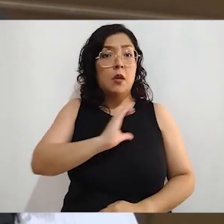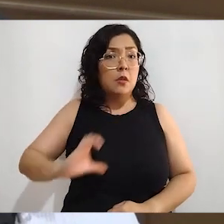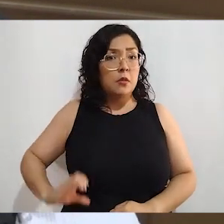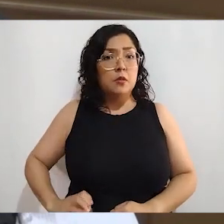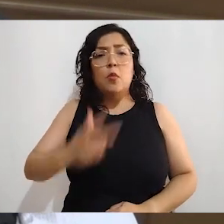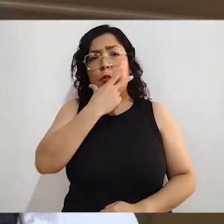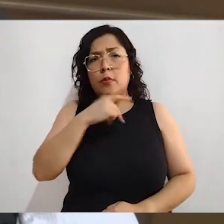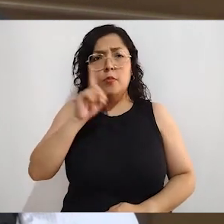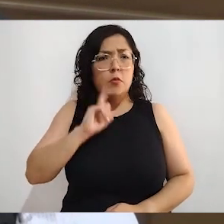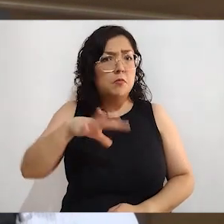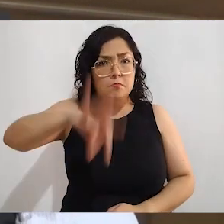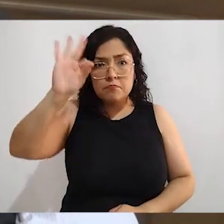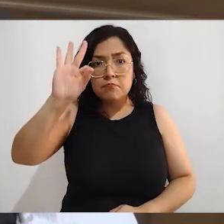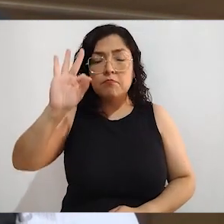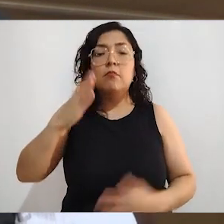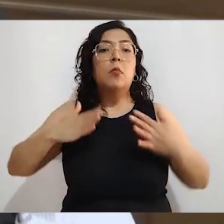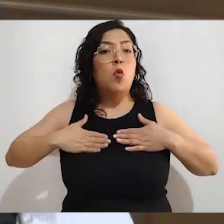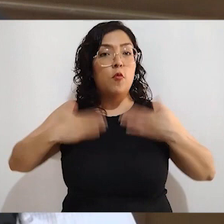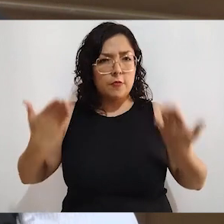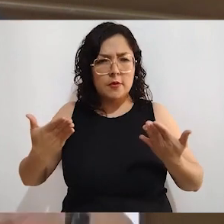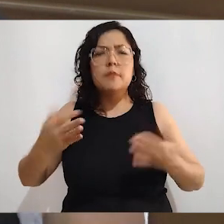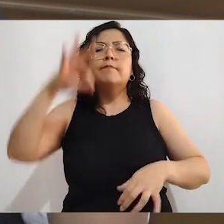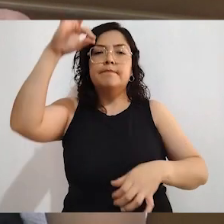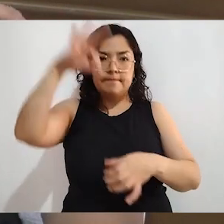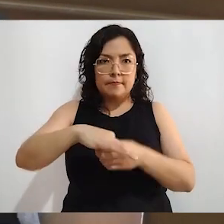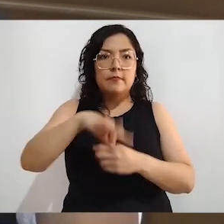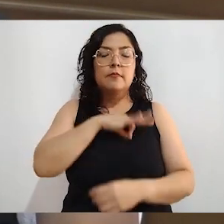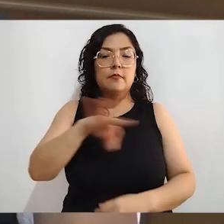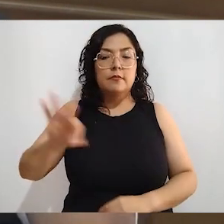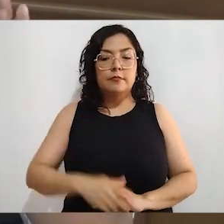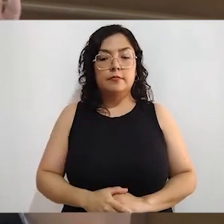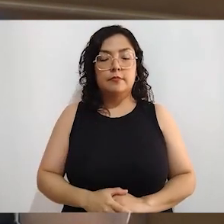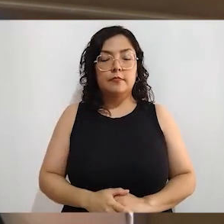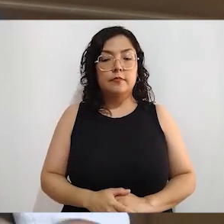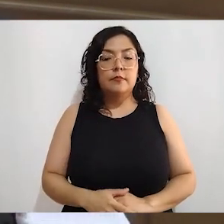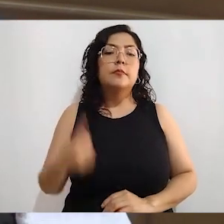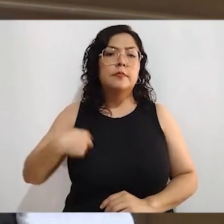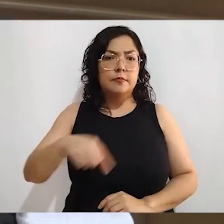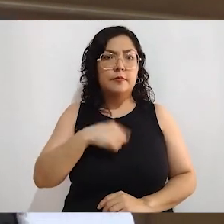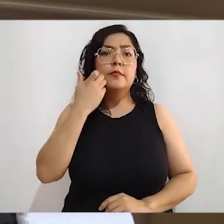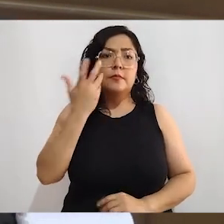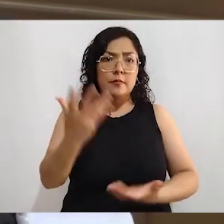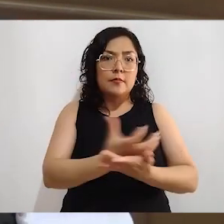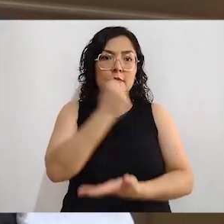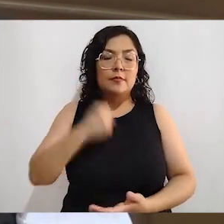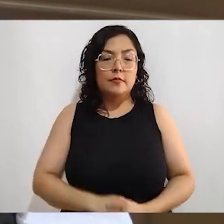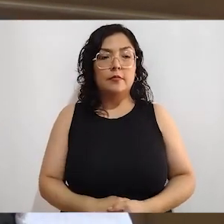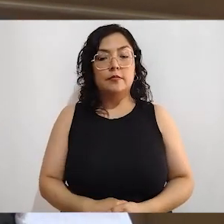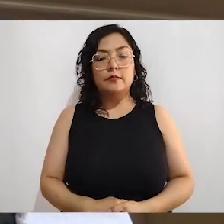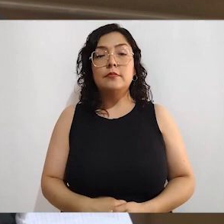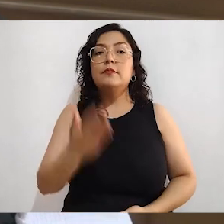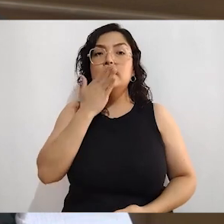los candidatos de nuestra confianza para que ellos puedan llegar con toda la fuerza a los cargos que la ciudadanía les otorgue.